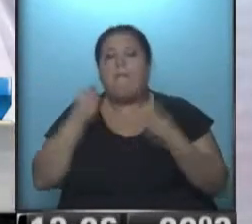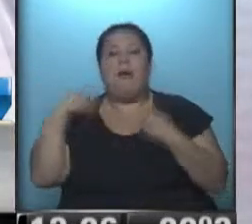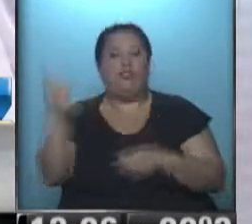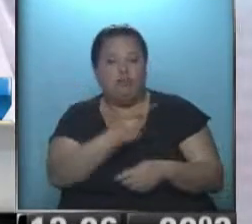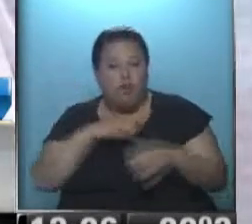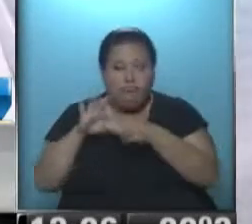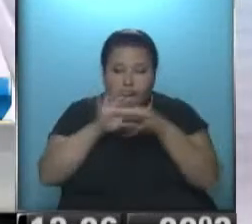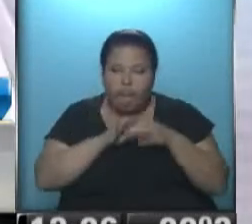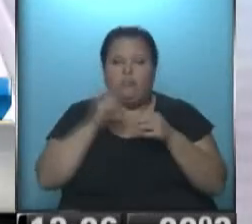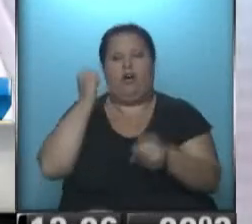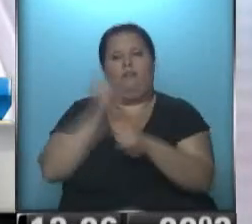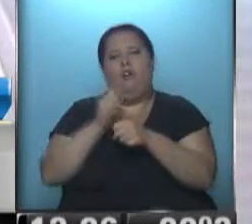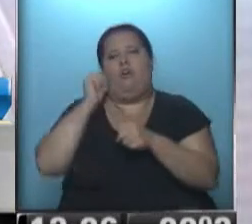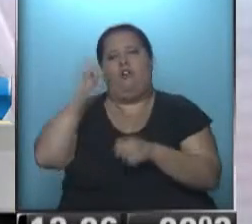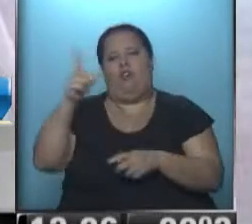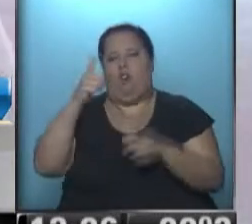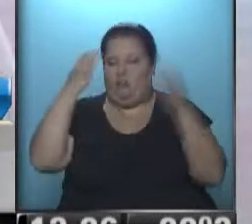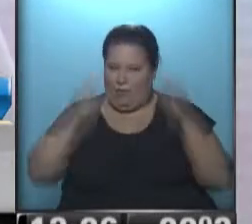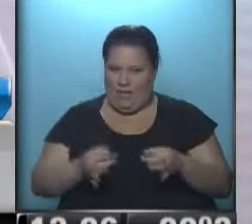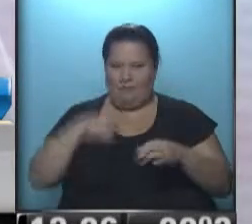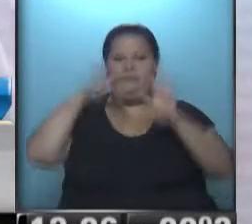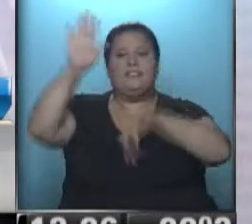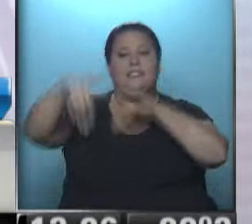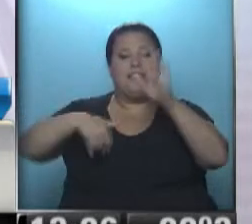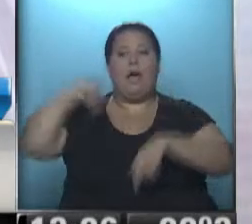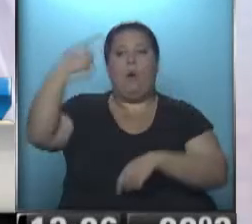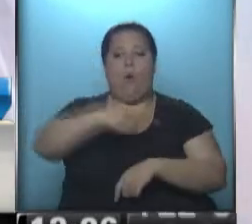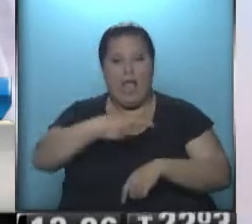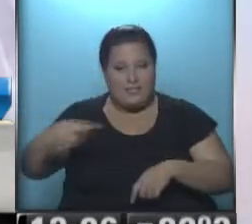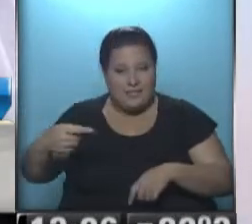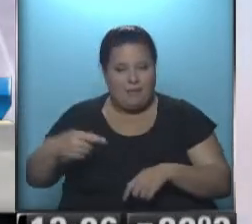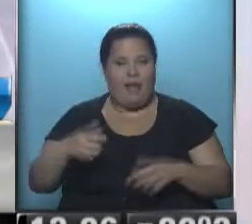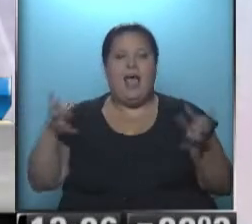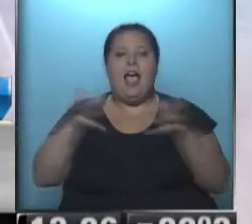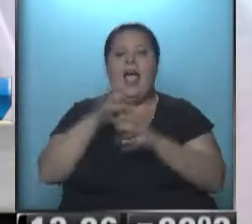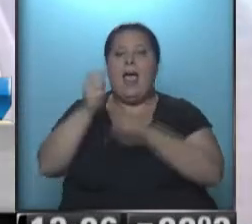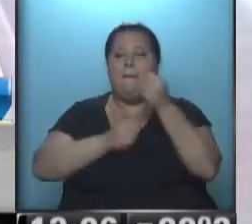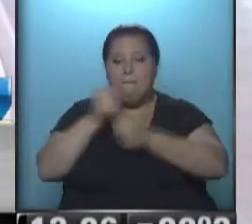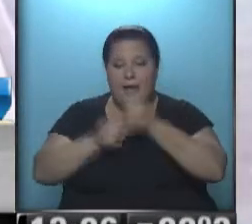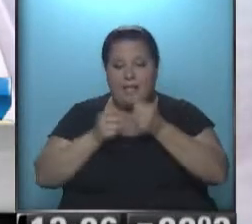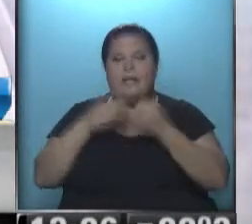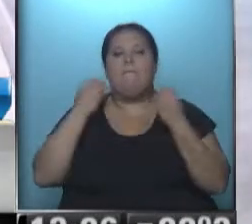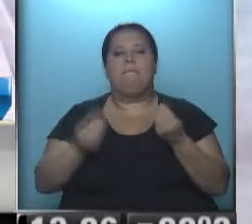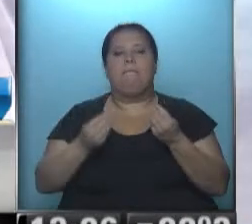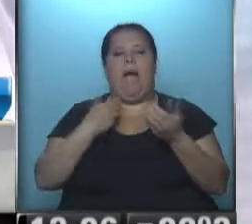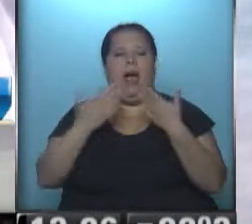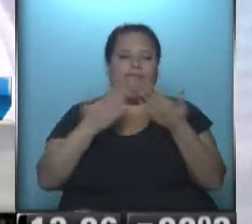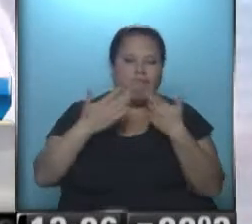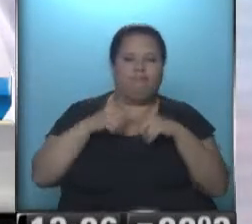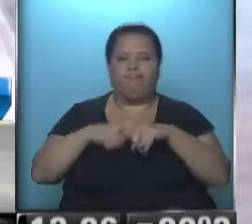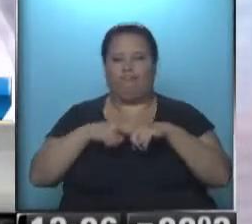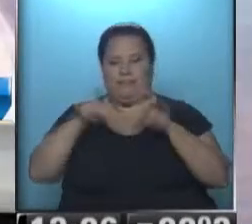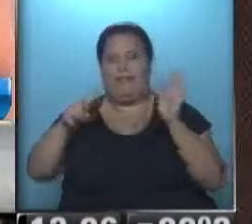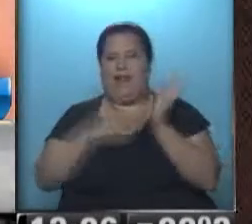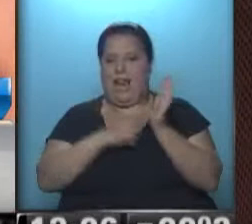todos logremos que se implemente de la mejor manera posible. Así que ya convocamos para la semana que viene a cámaras empresariales para empezar a discutir con todo esto. La